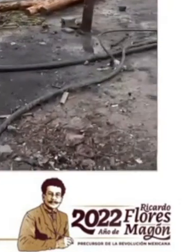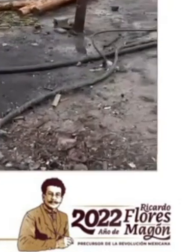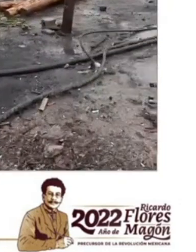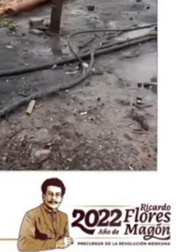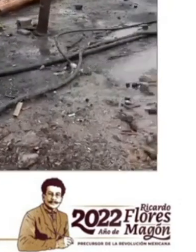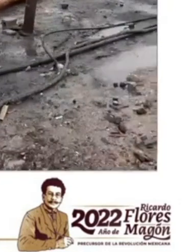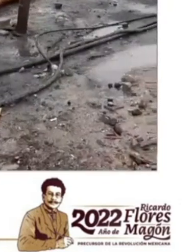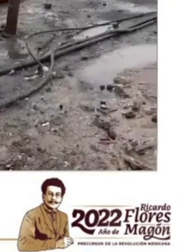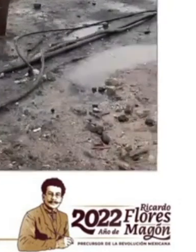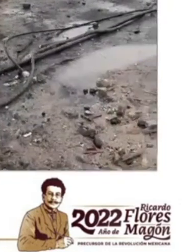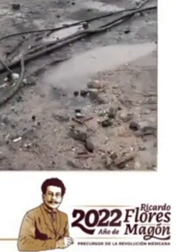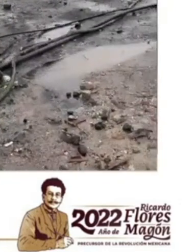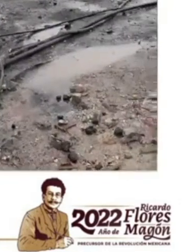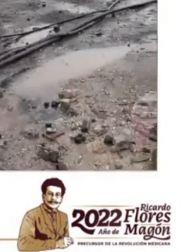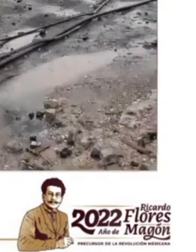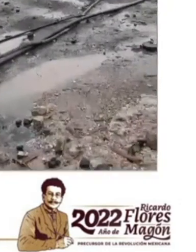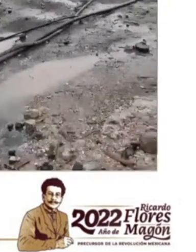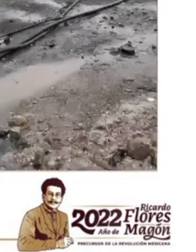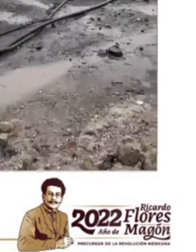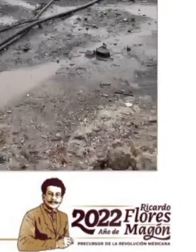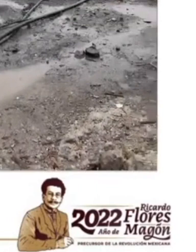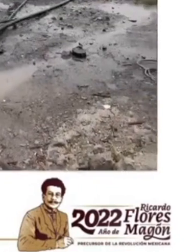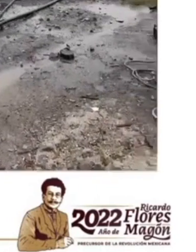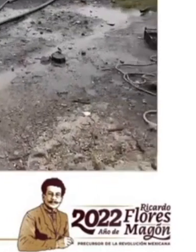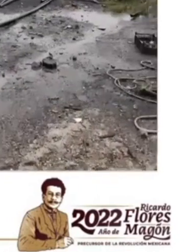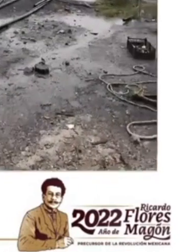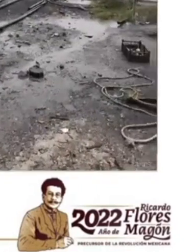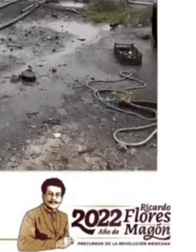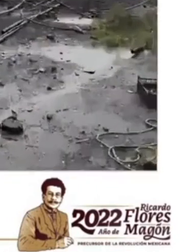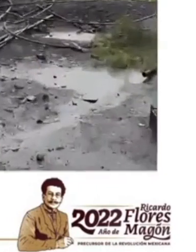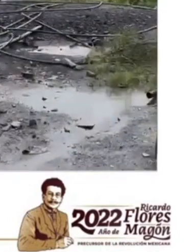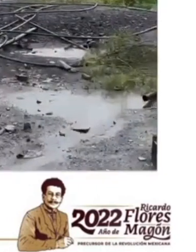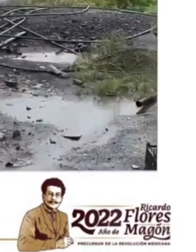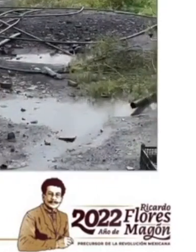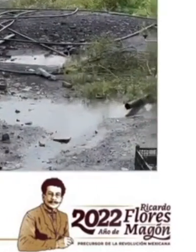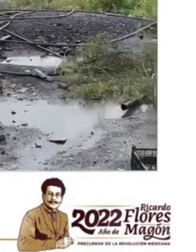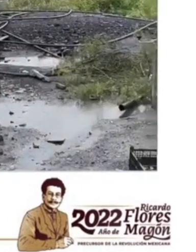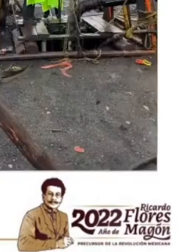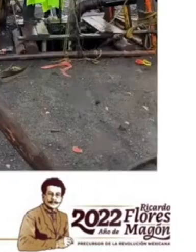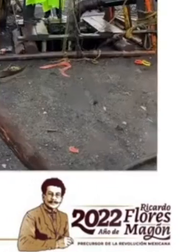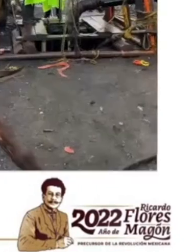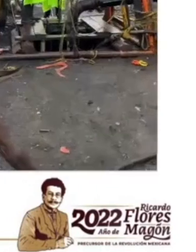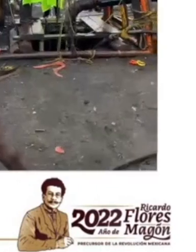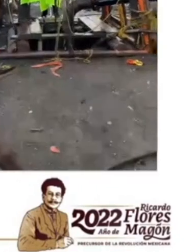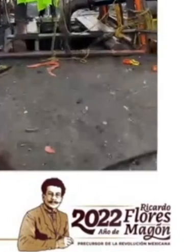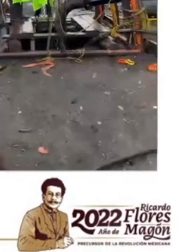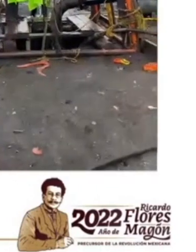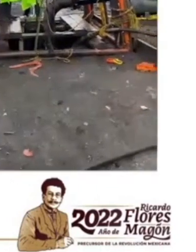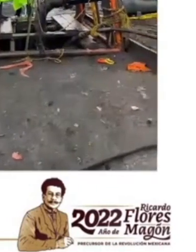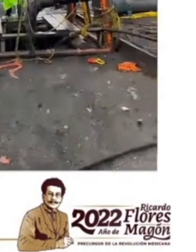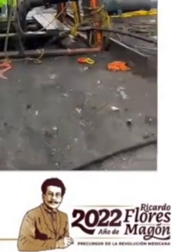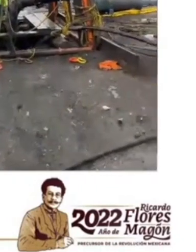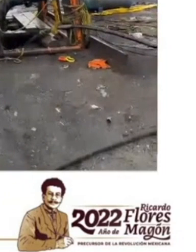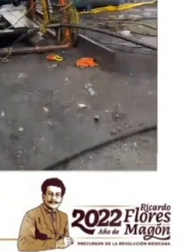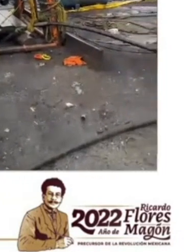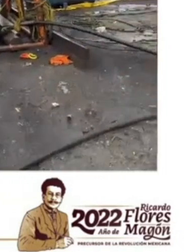39 metros, en el pozo 3 de 41.68 metros y en el pozo 4 de